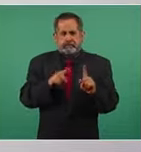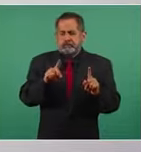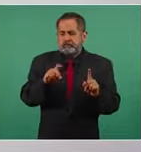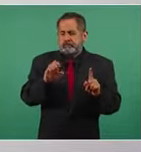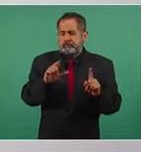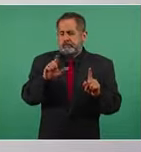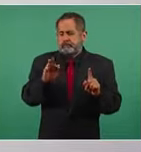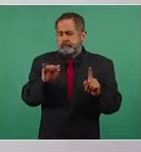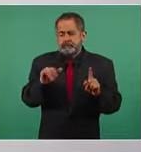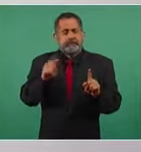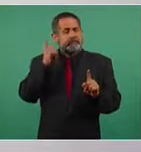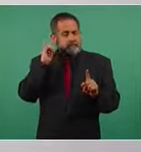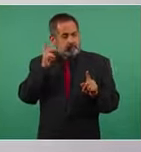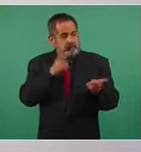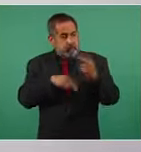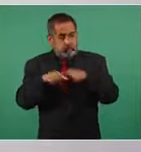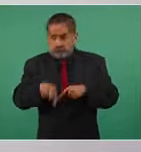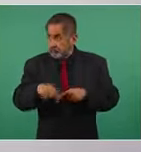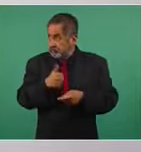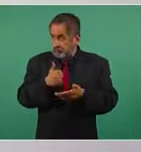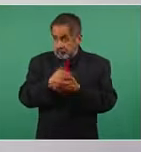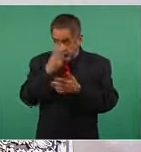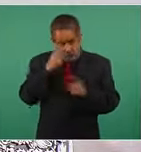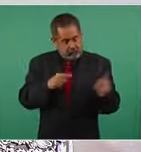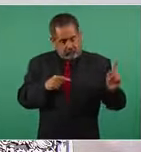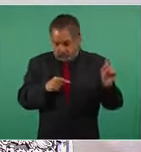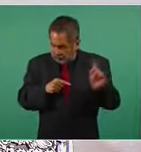Delfina, si está en la Ciudad de México,